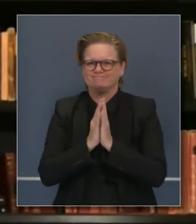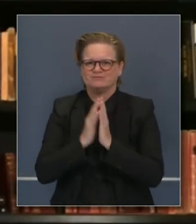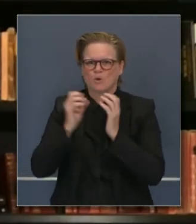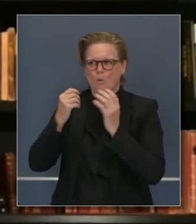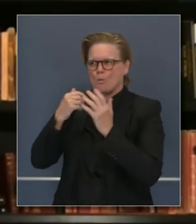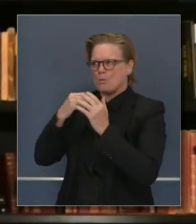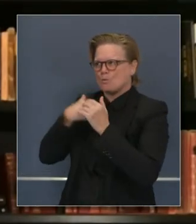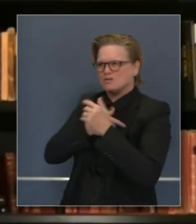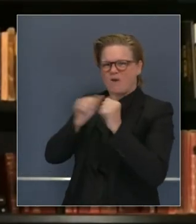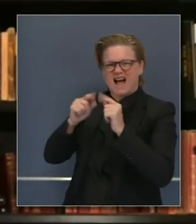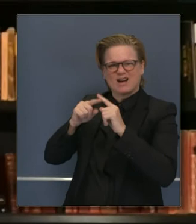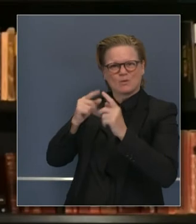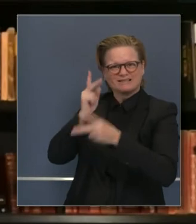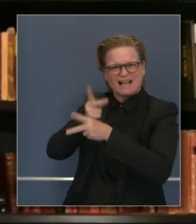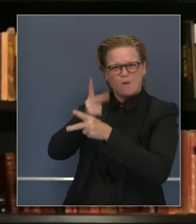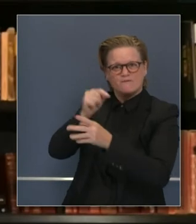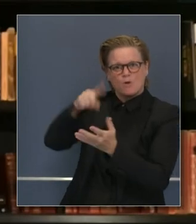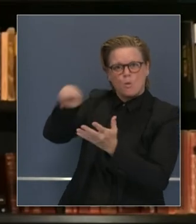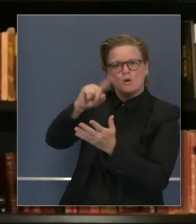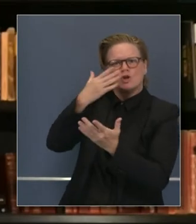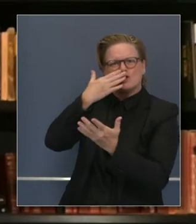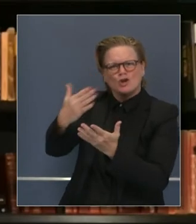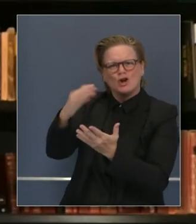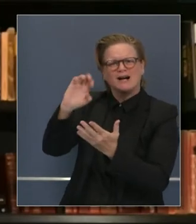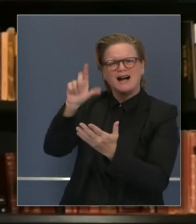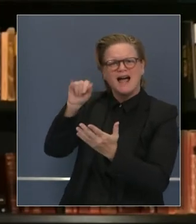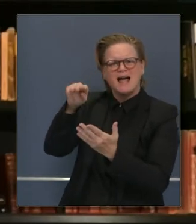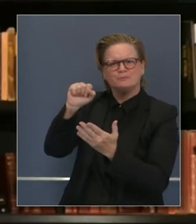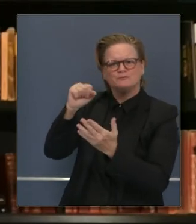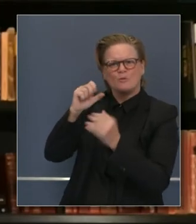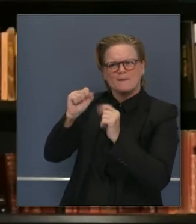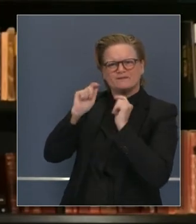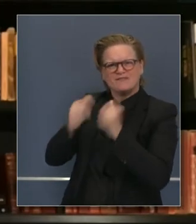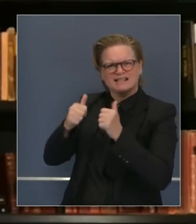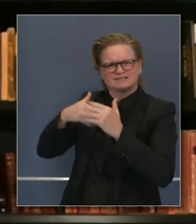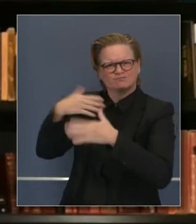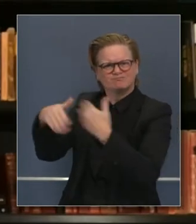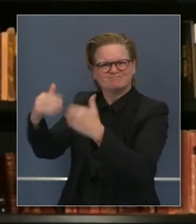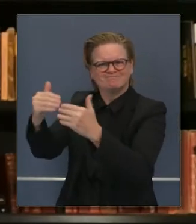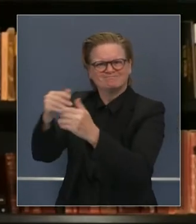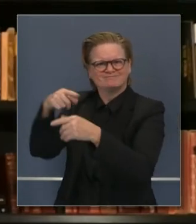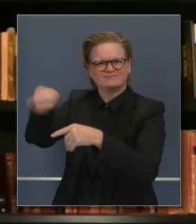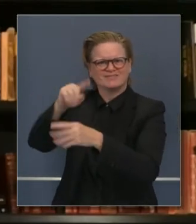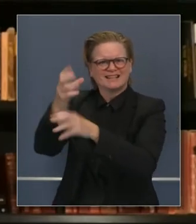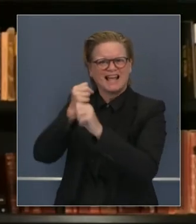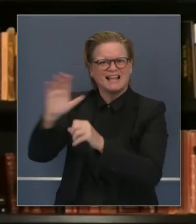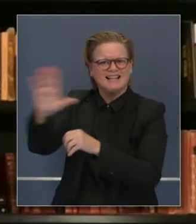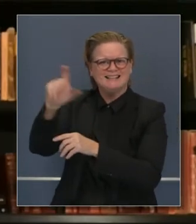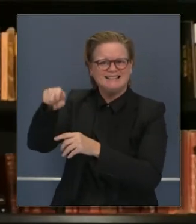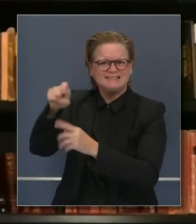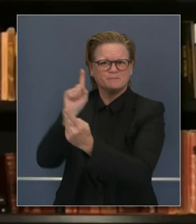veracidad en cuanto a la distribución de los fondos. Como contribuyentes de impuestos, debemos